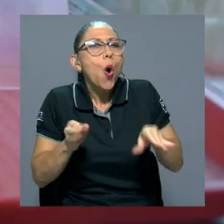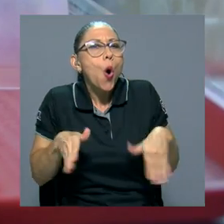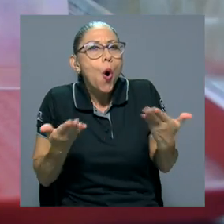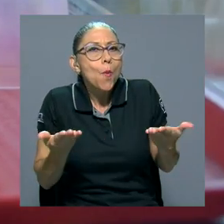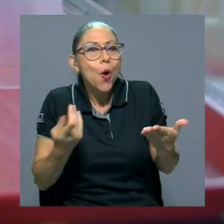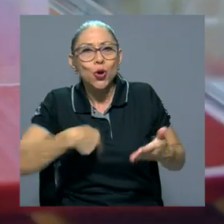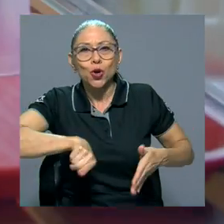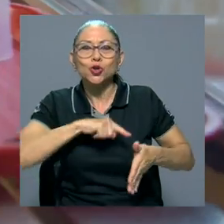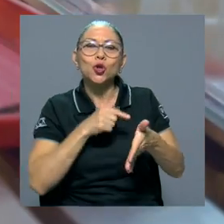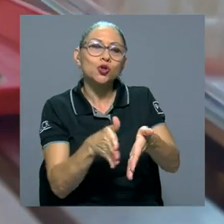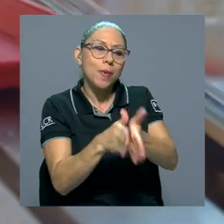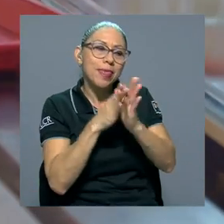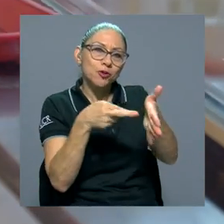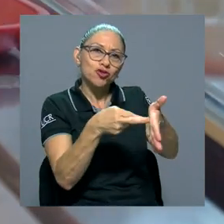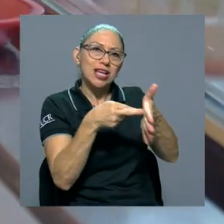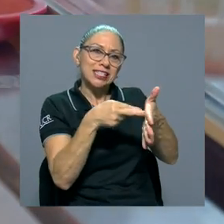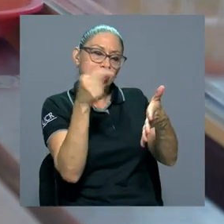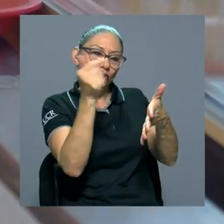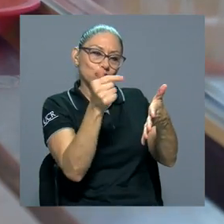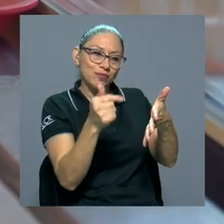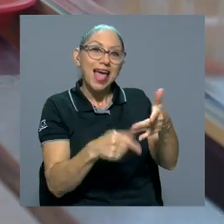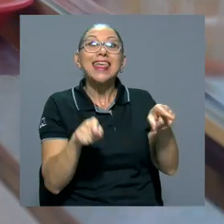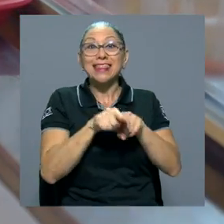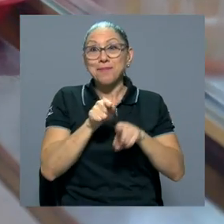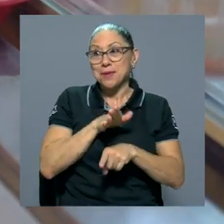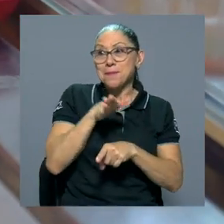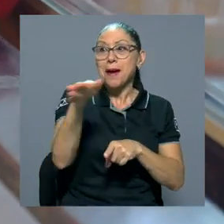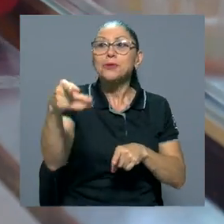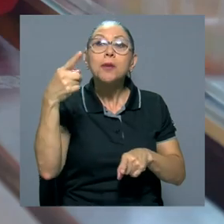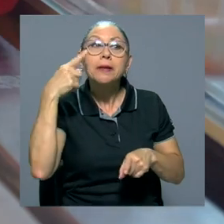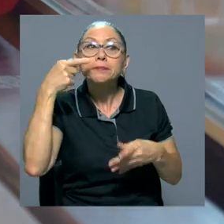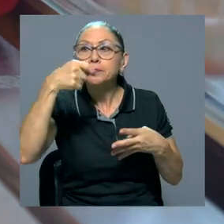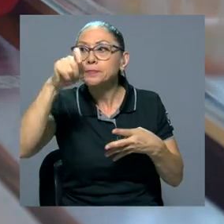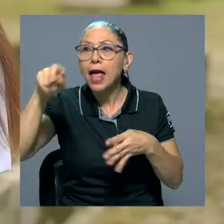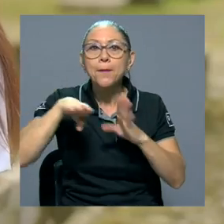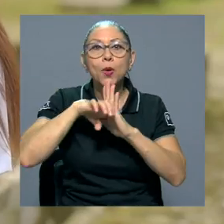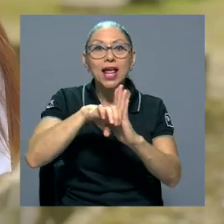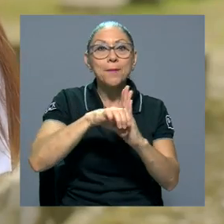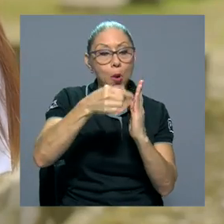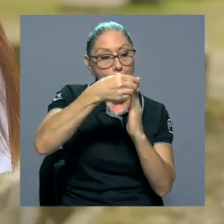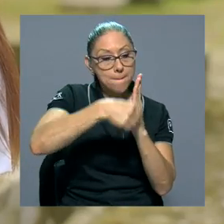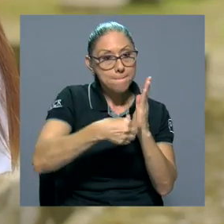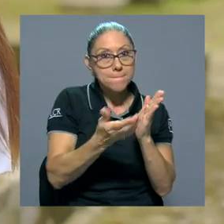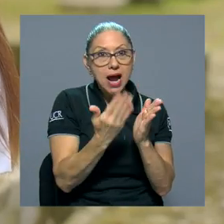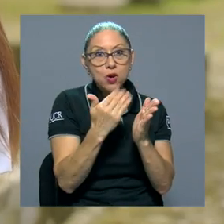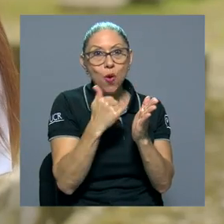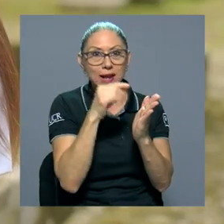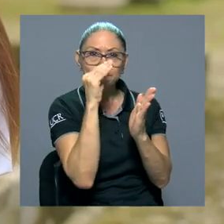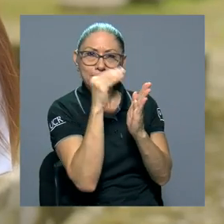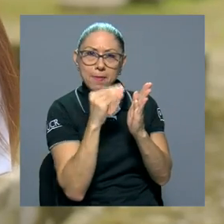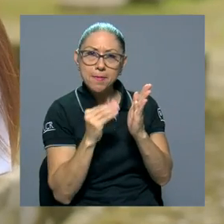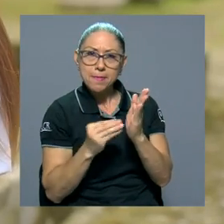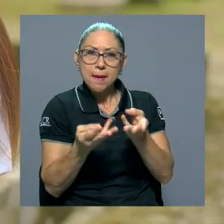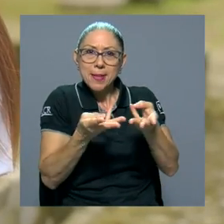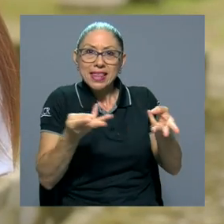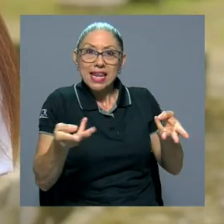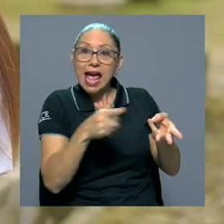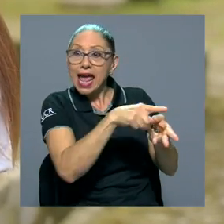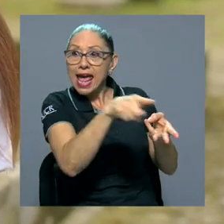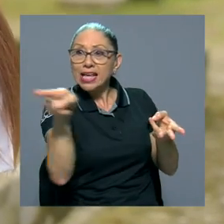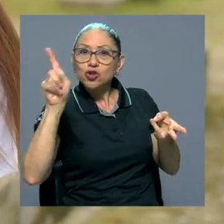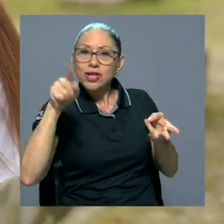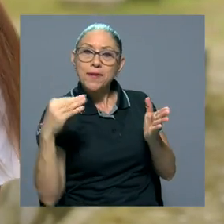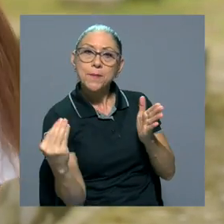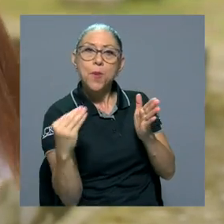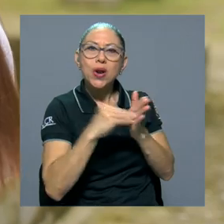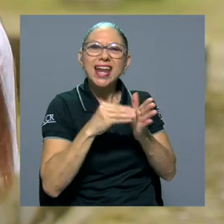solicitud de varios requisitos, los cuales se revisan también en sitio, que es como por ejemplo el manual de especificaciones de materia prima, donde ellos tienen que